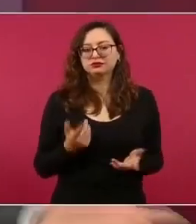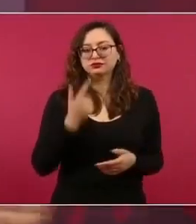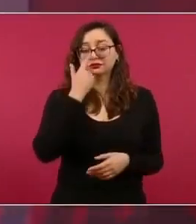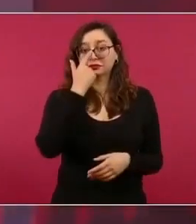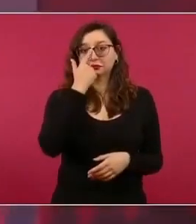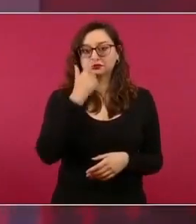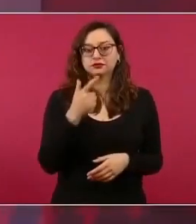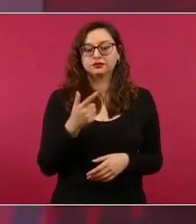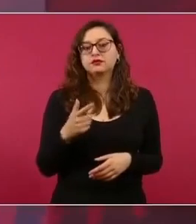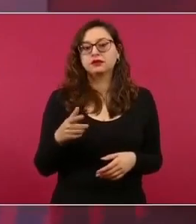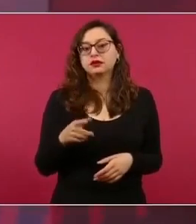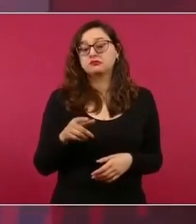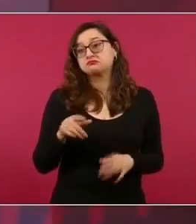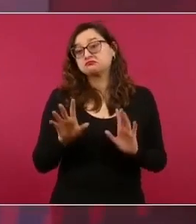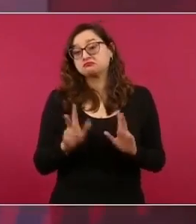nacionales.